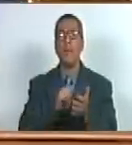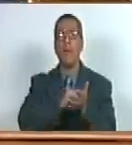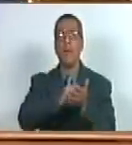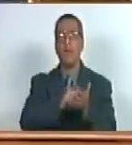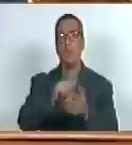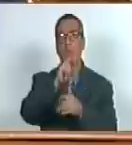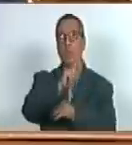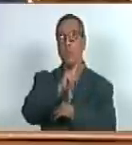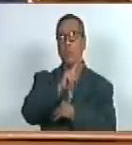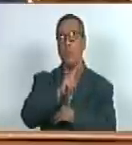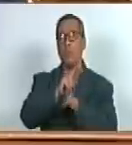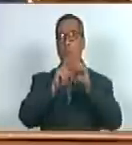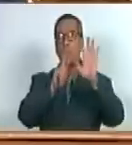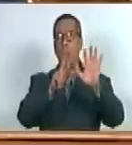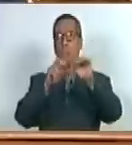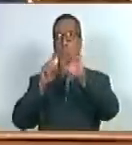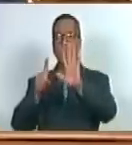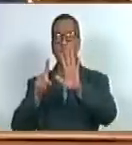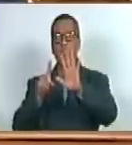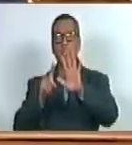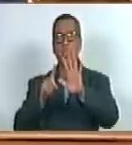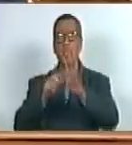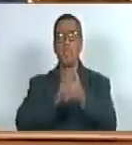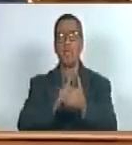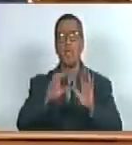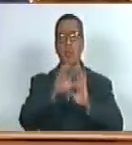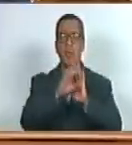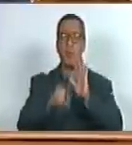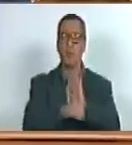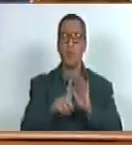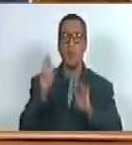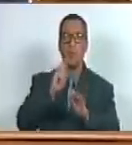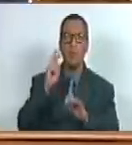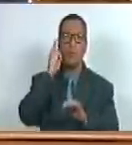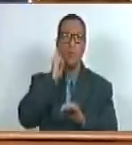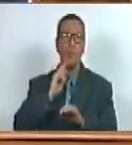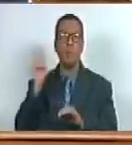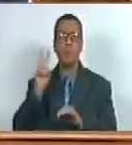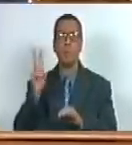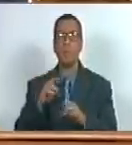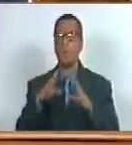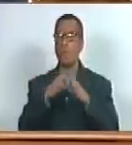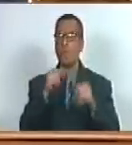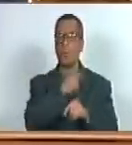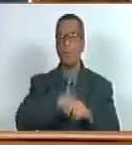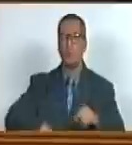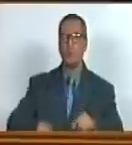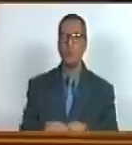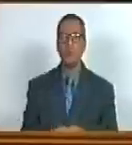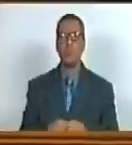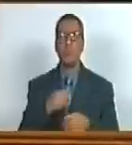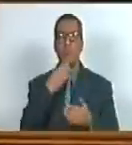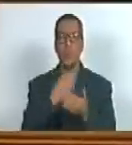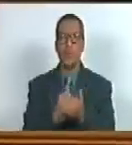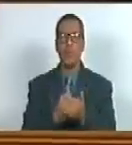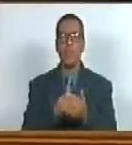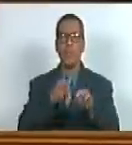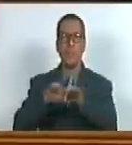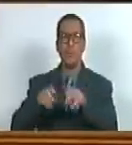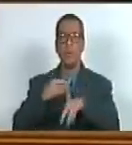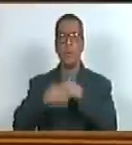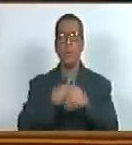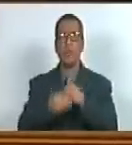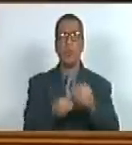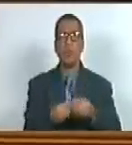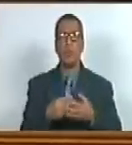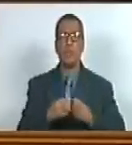artículo doscientos setenta y seis de la constitución de la República Bolivariana Venezuela es todo presidente gracias secretaria si lo hace repitirlo